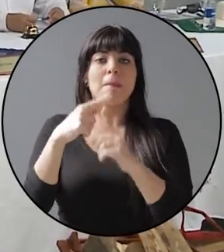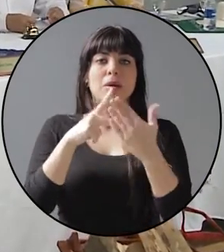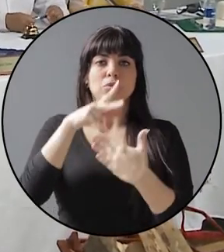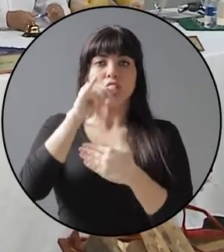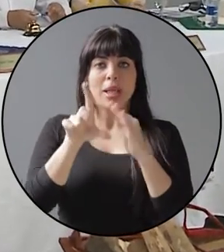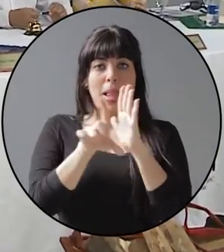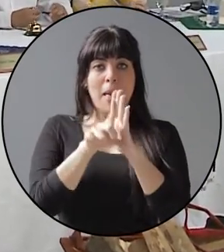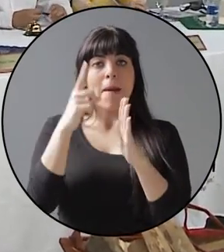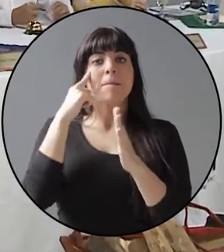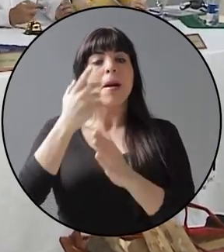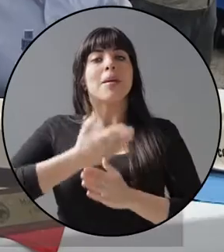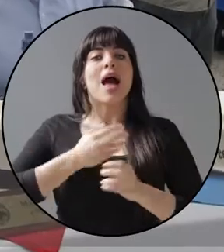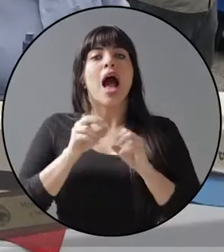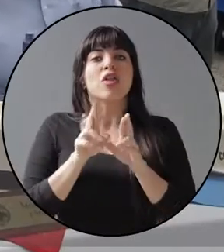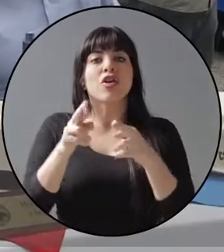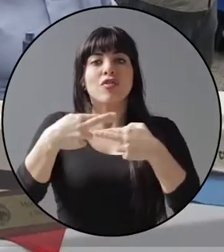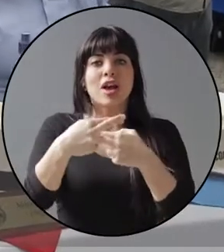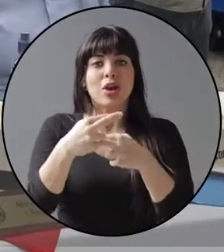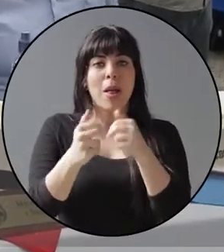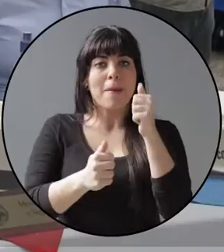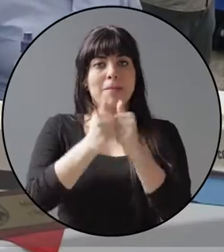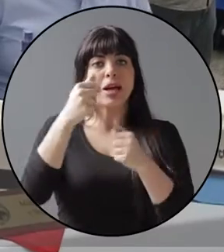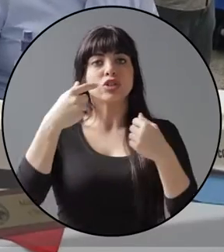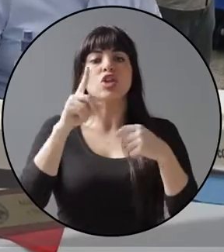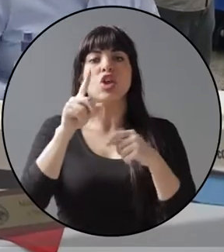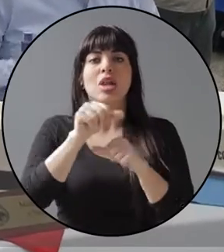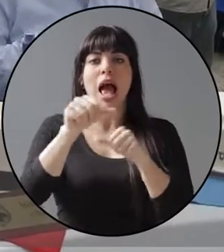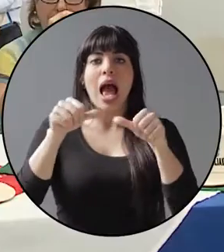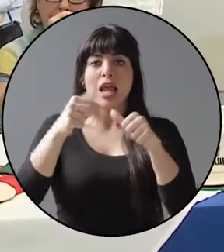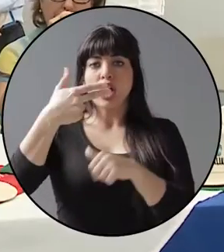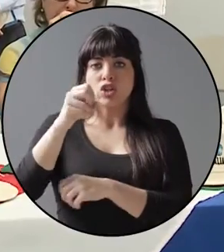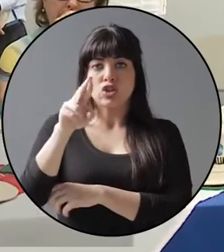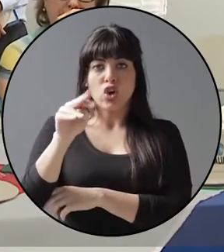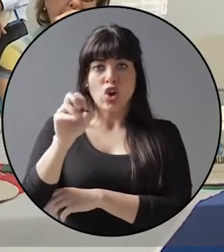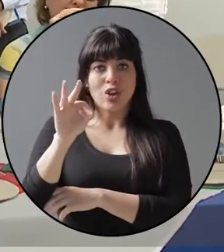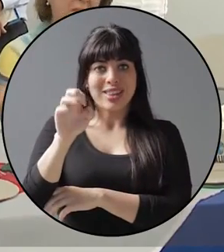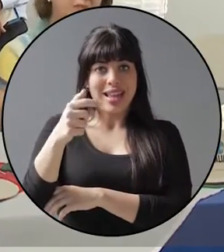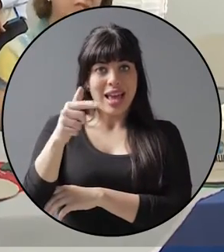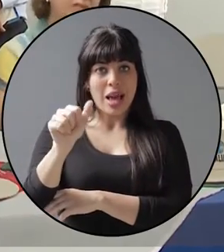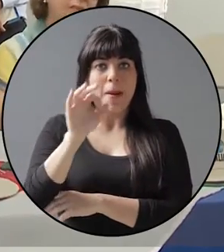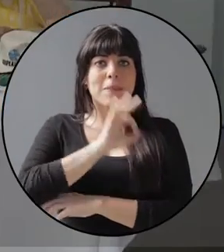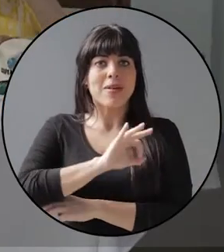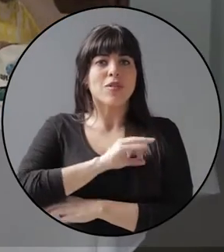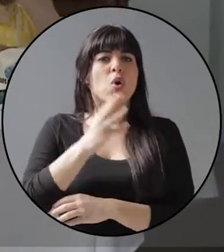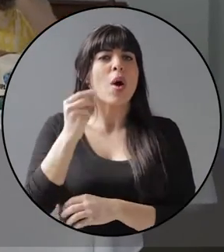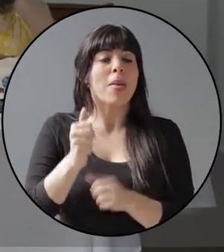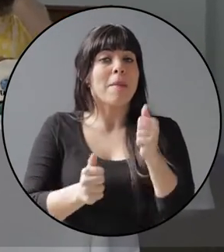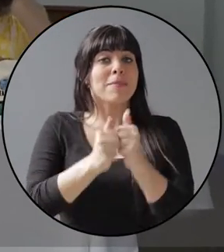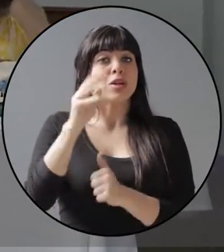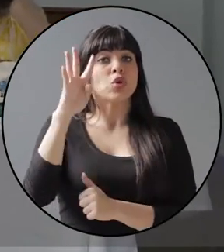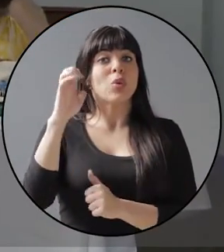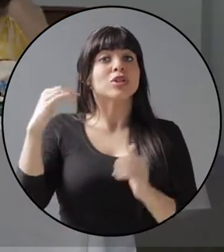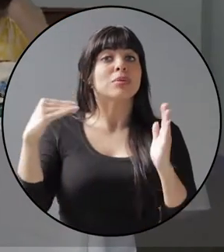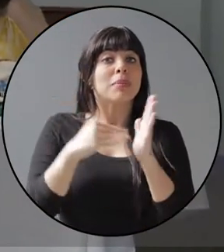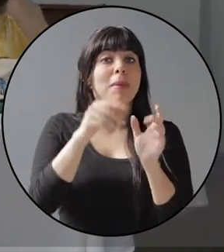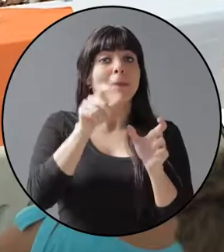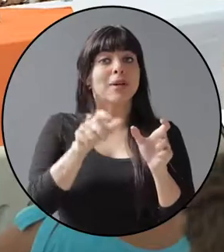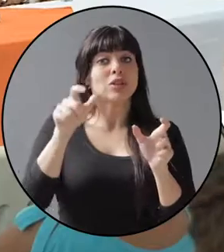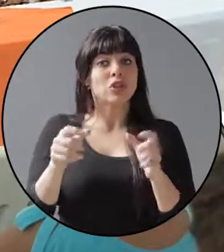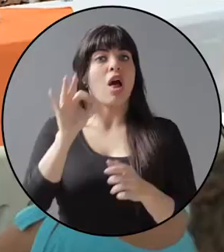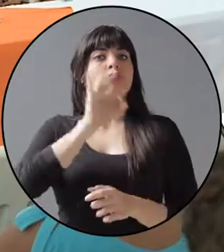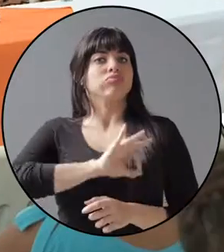proyecto de ley para el Mercado Regional Mayorista para la Región Chorotega, que beneficiará a más de 400.000 personas.